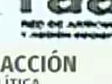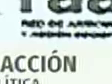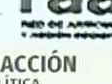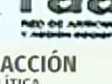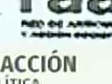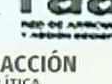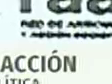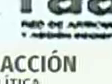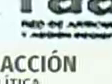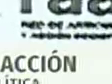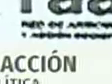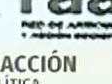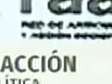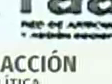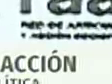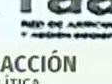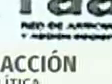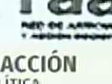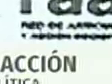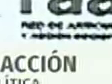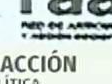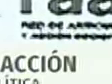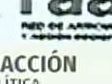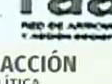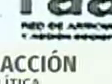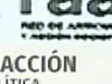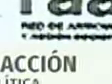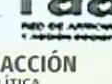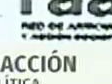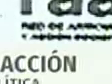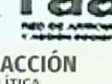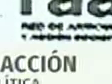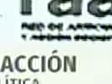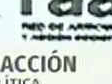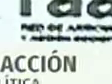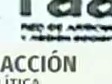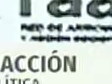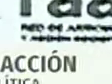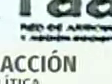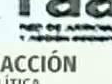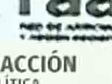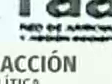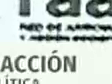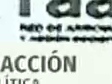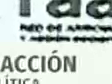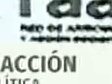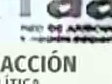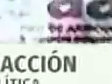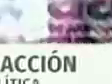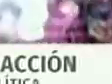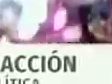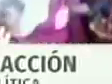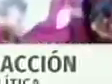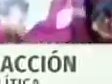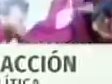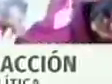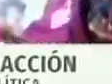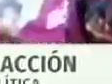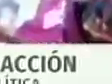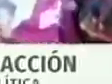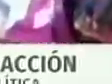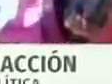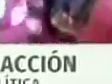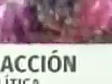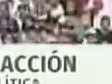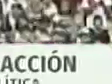en esta red de articulación y acción sociopolítica es un movimiento